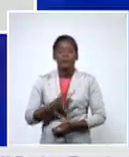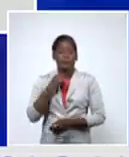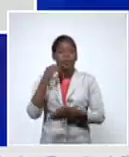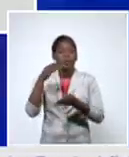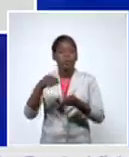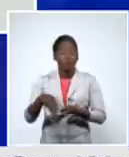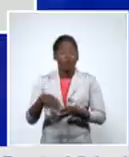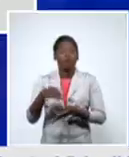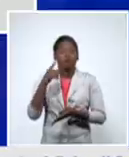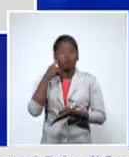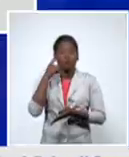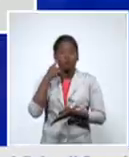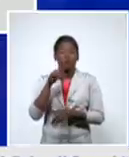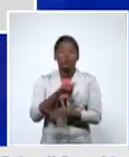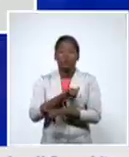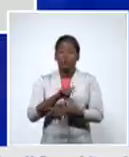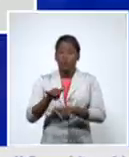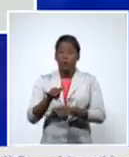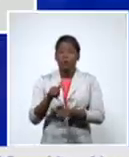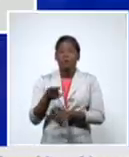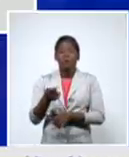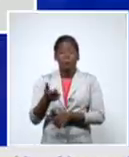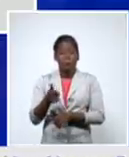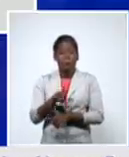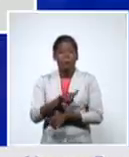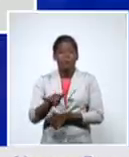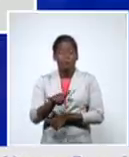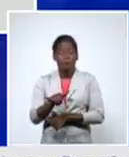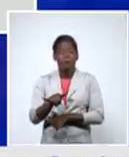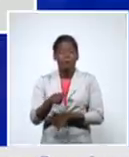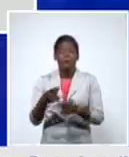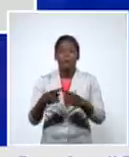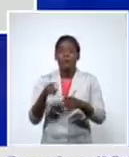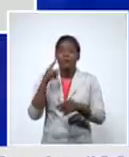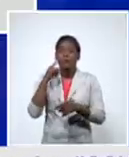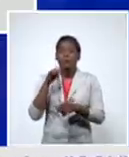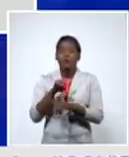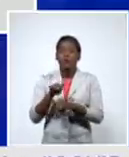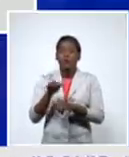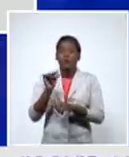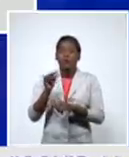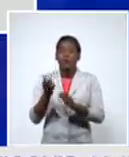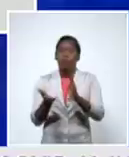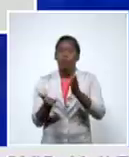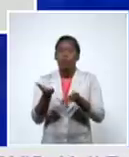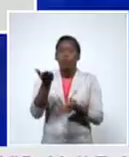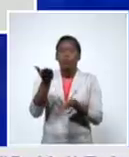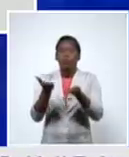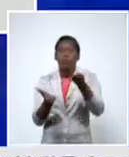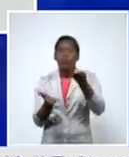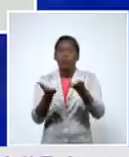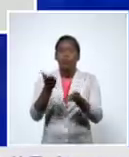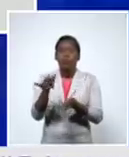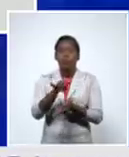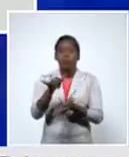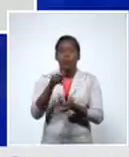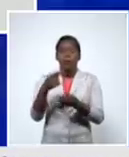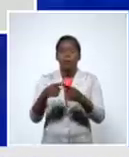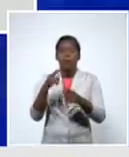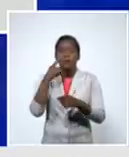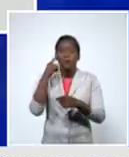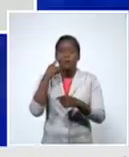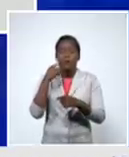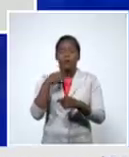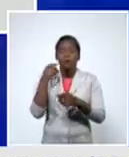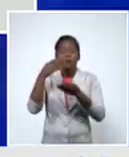es similar quizás todavía más marcada la diferencia del elevado número de fallecidos que además